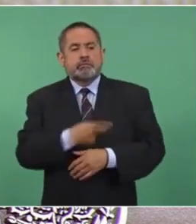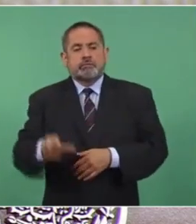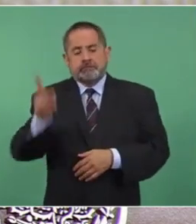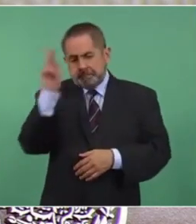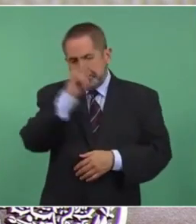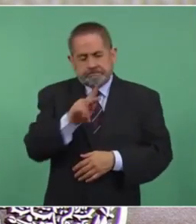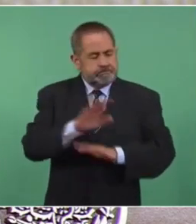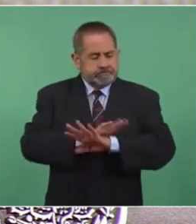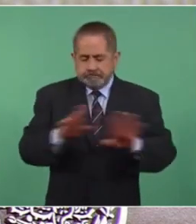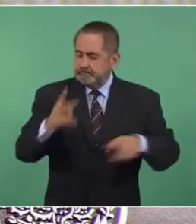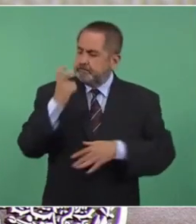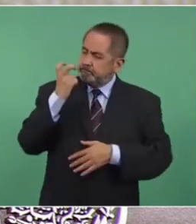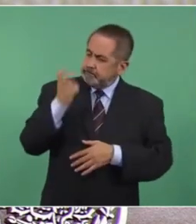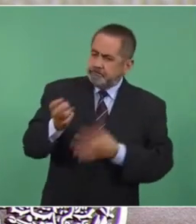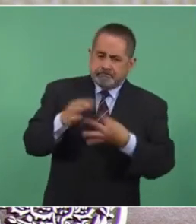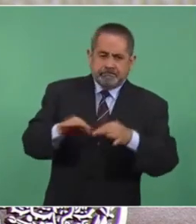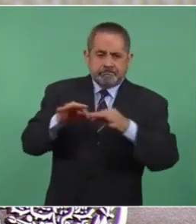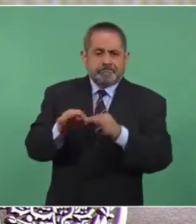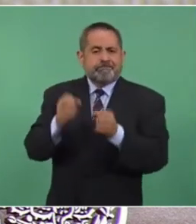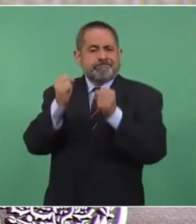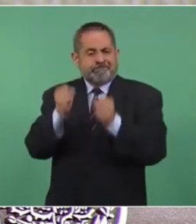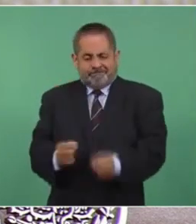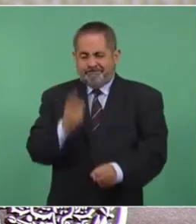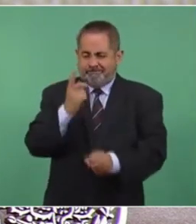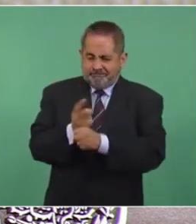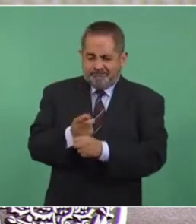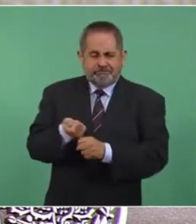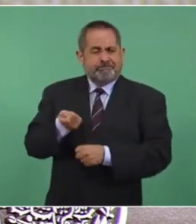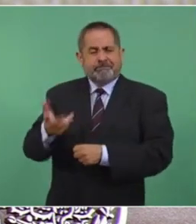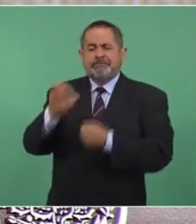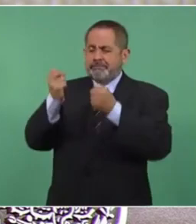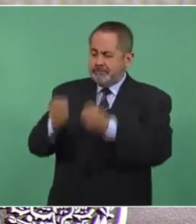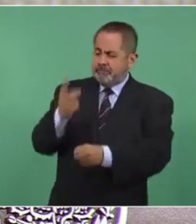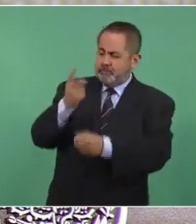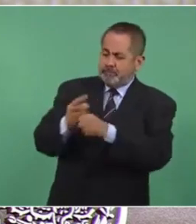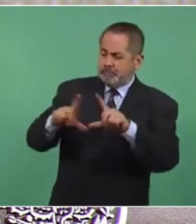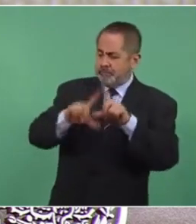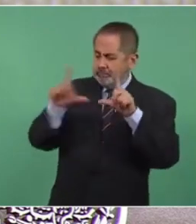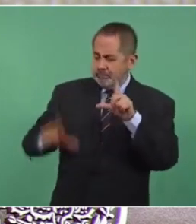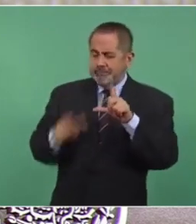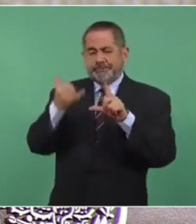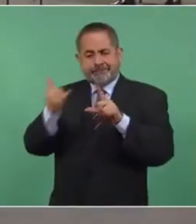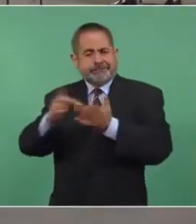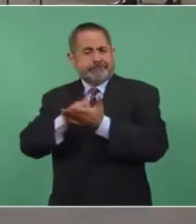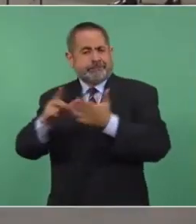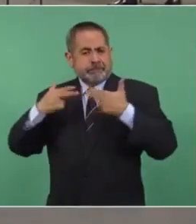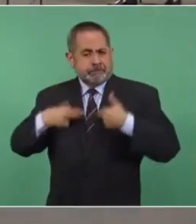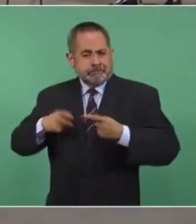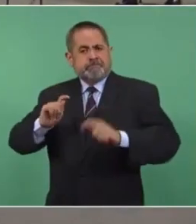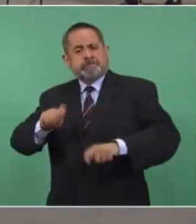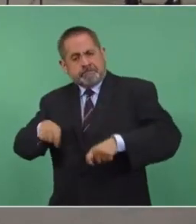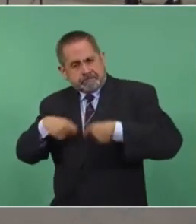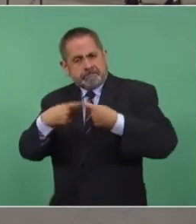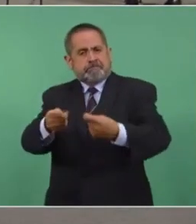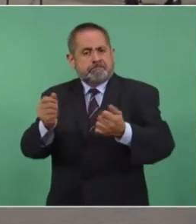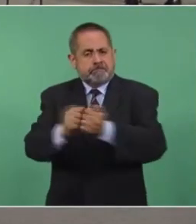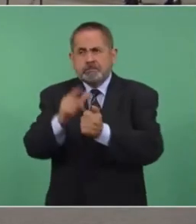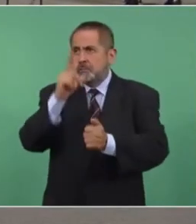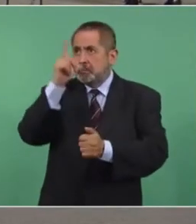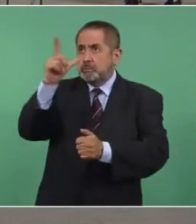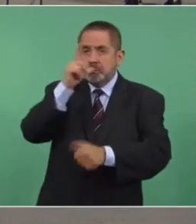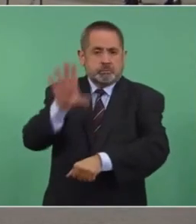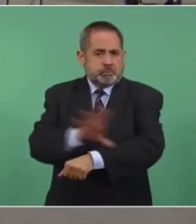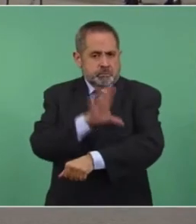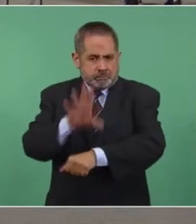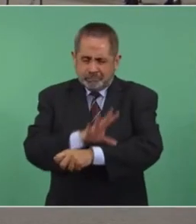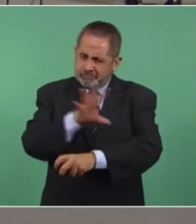está considerada como seguridad nacional y derecho humano. Aquí